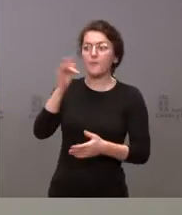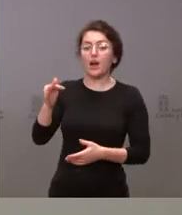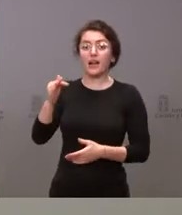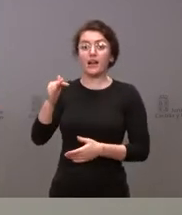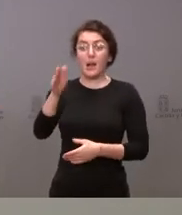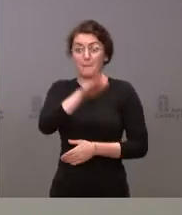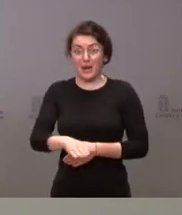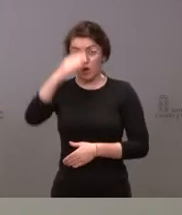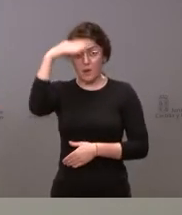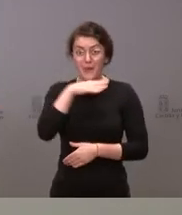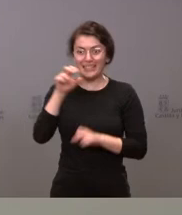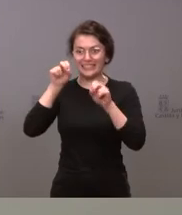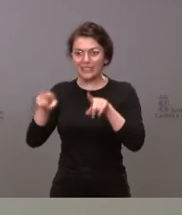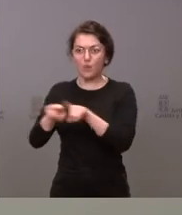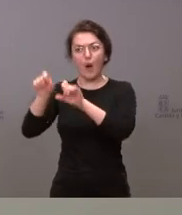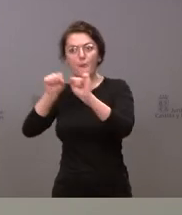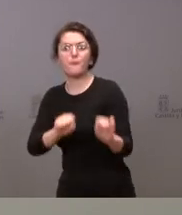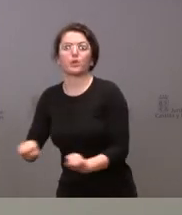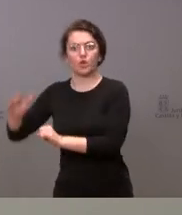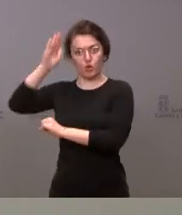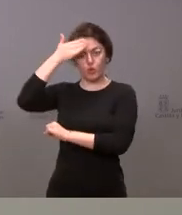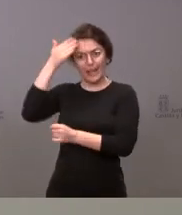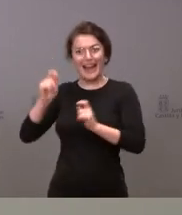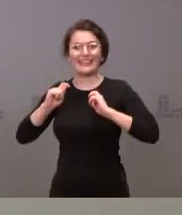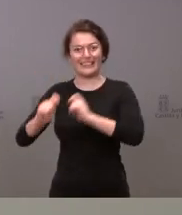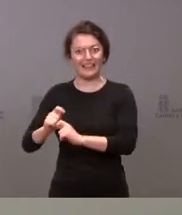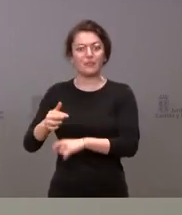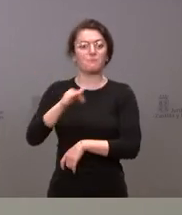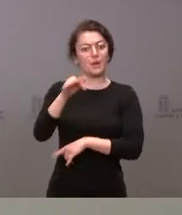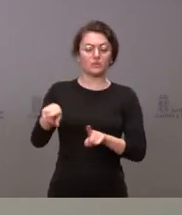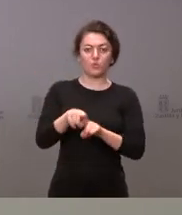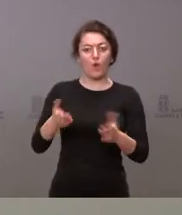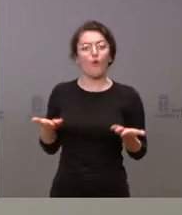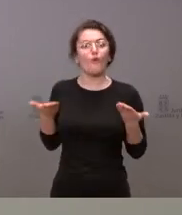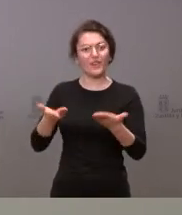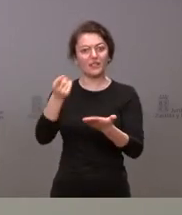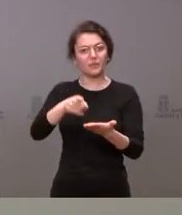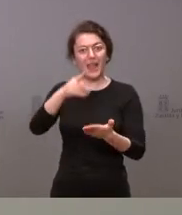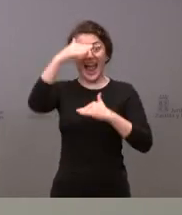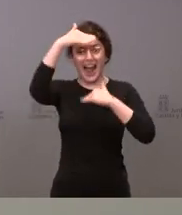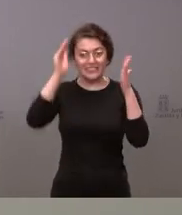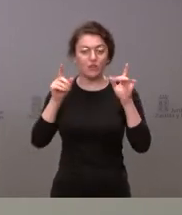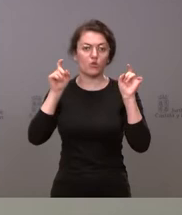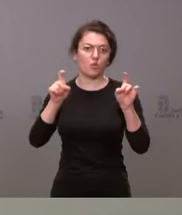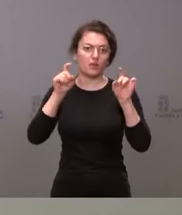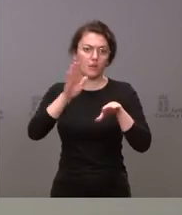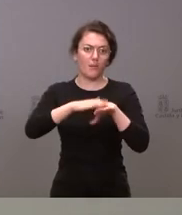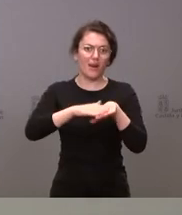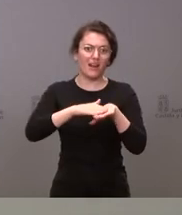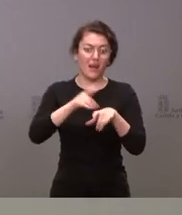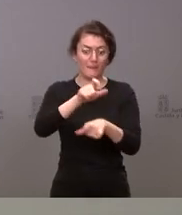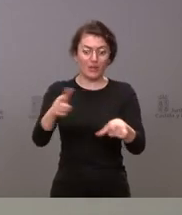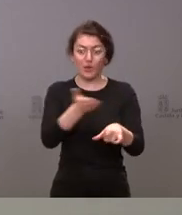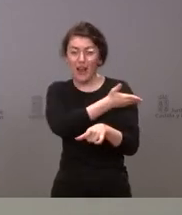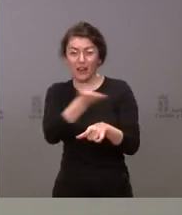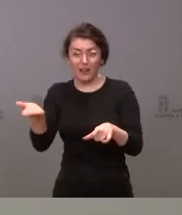protección y tutela que corresponde y está ofreciendo la atención educativa a todas aquellas personas